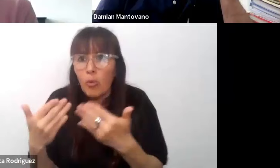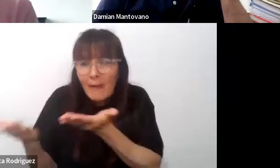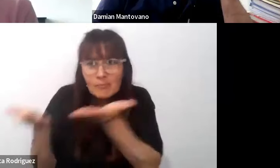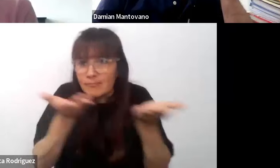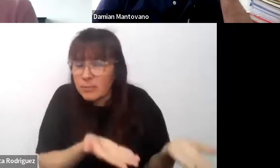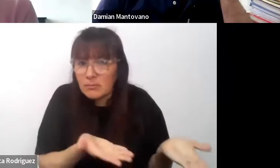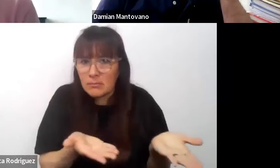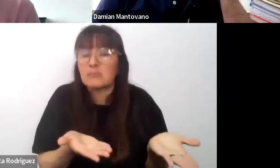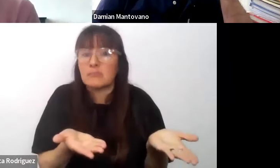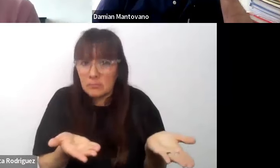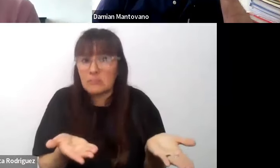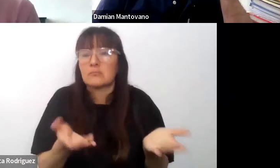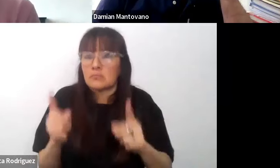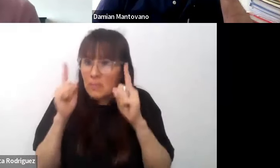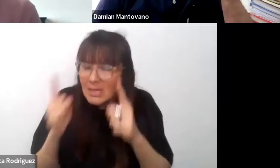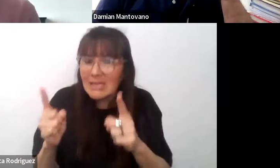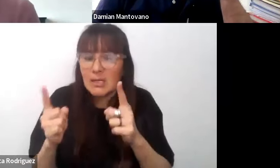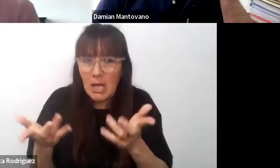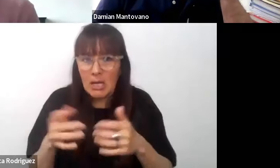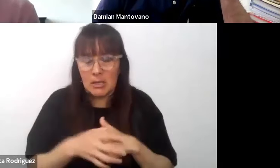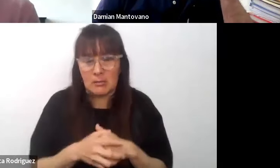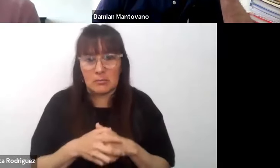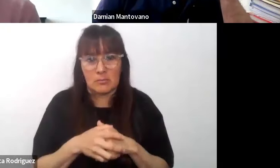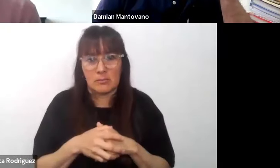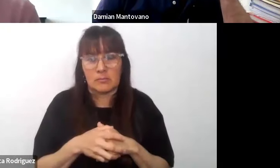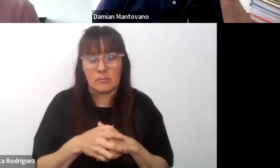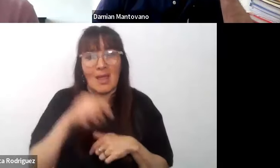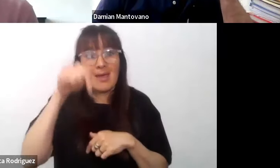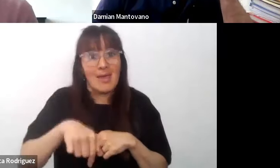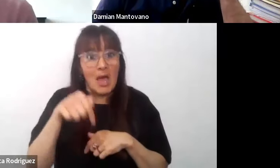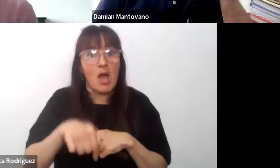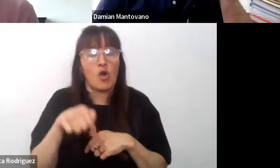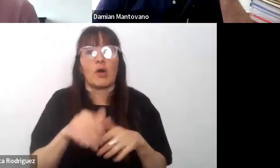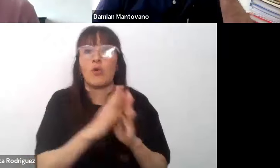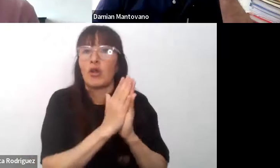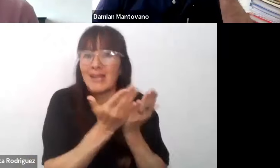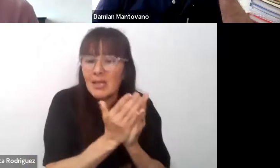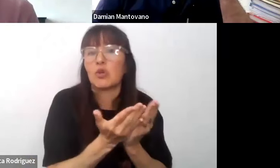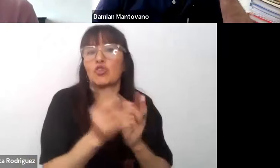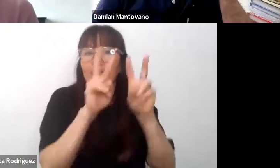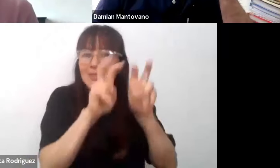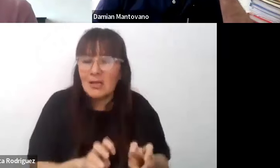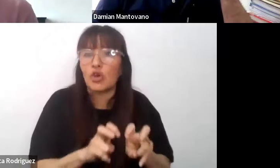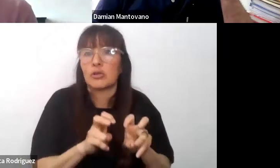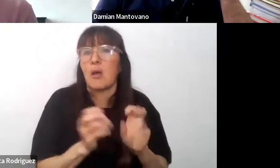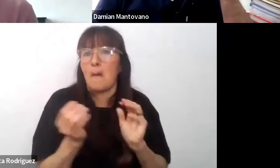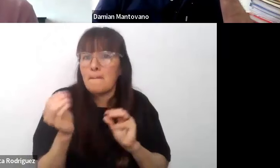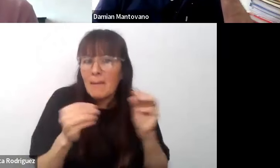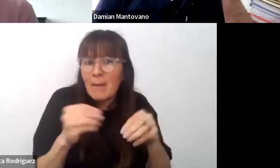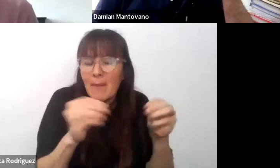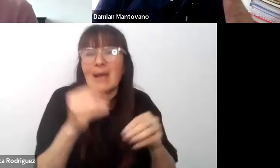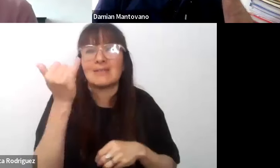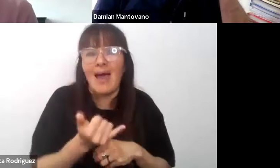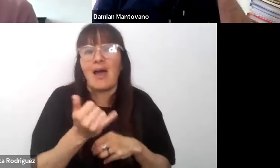y hay que escucharlos bien y ahora hay cada vez más libros y investigaciones que se hacen en Francia sobre la